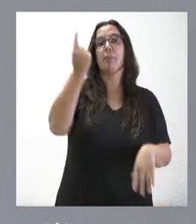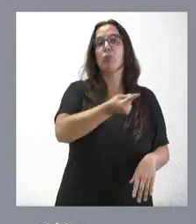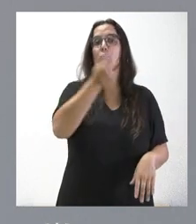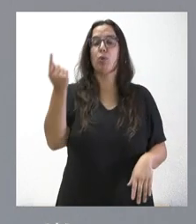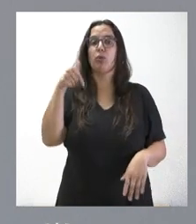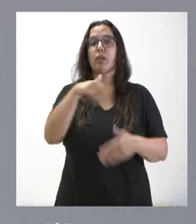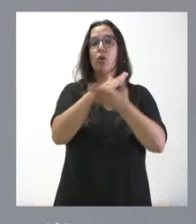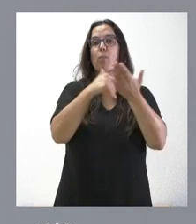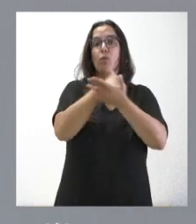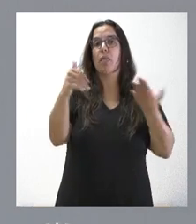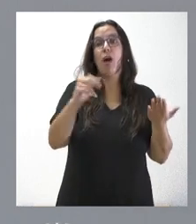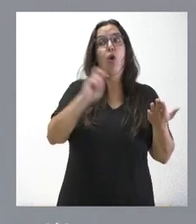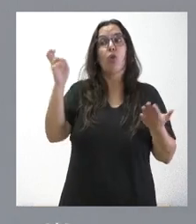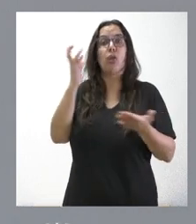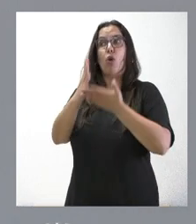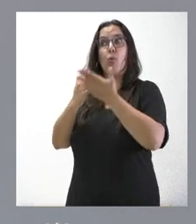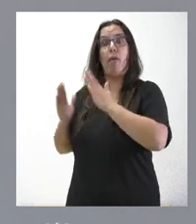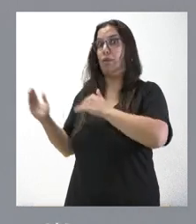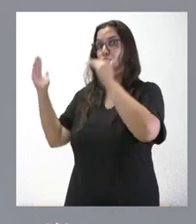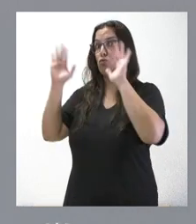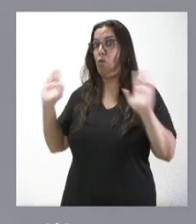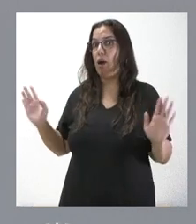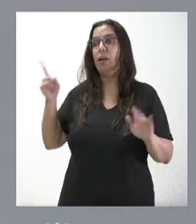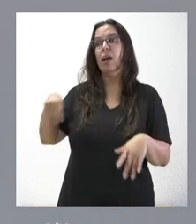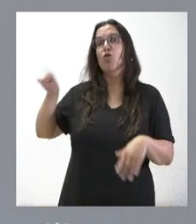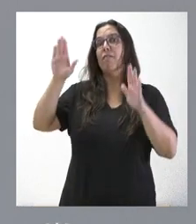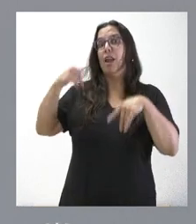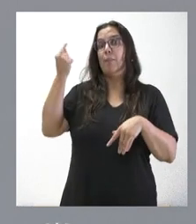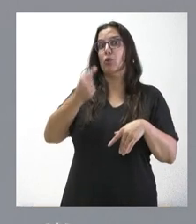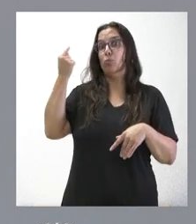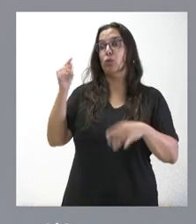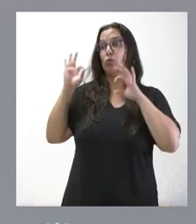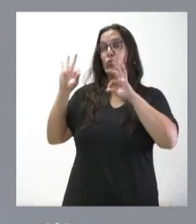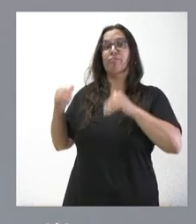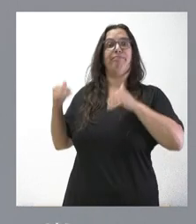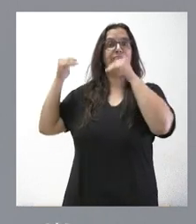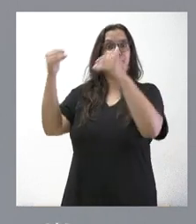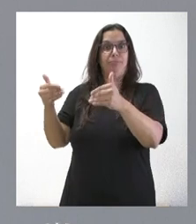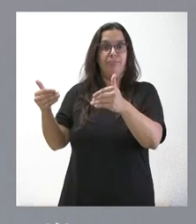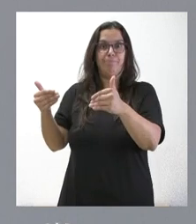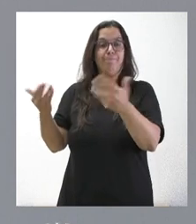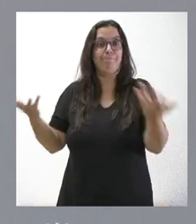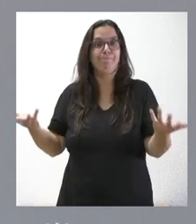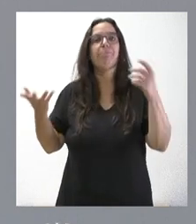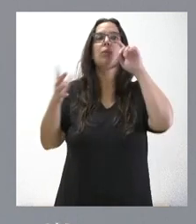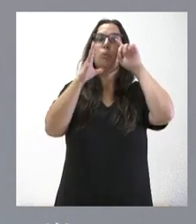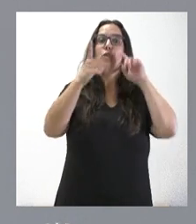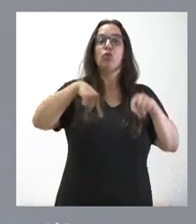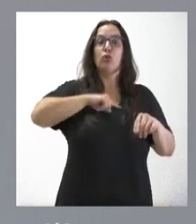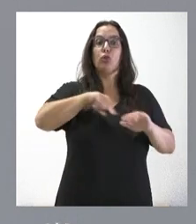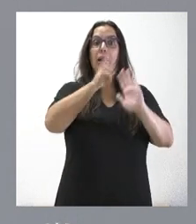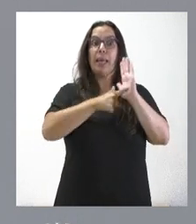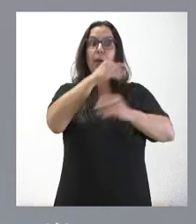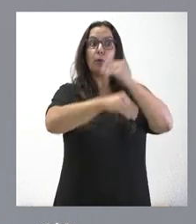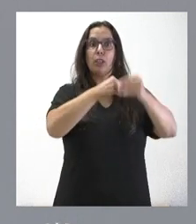comunidad autónoma que no la tienen otras comunidades autónomas que tuvieron que prorrogar sus leyes presupuestarias. Creo que por eso esas son leyes útiles. Si la